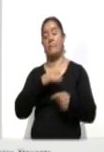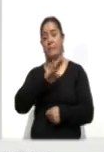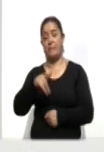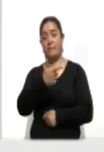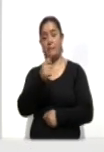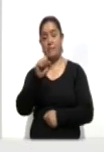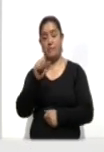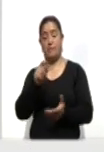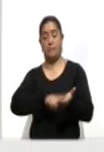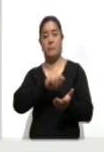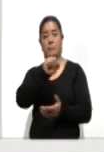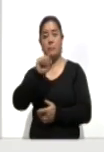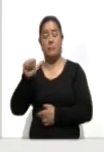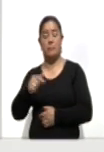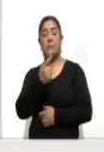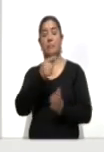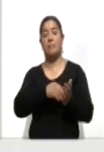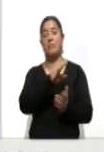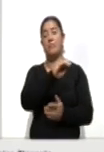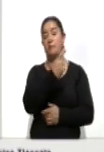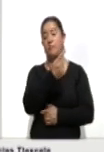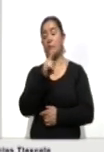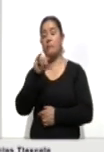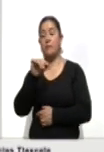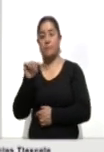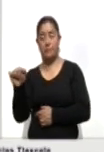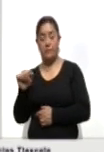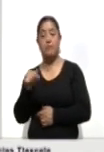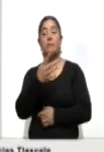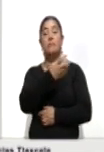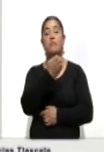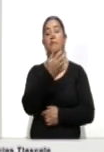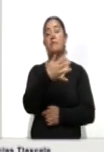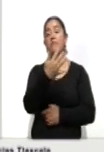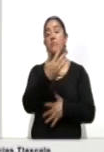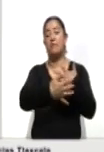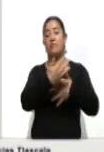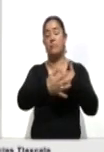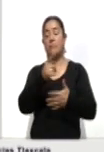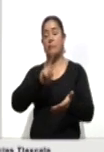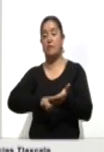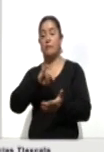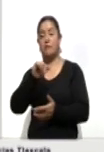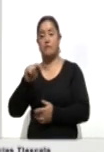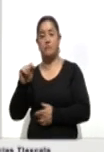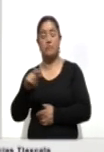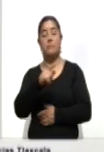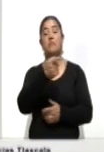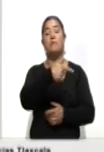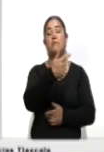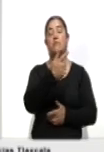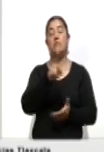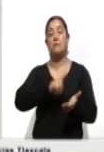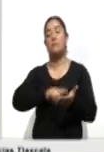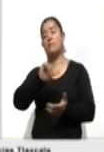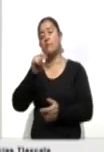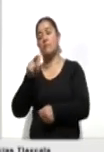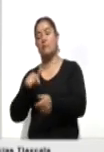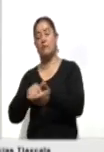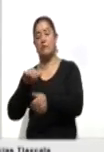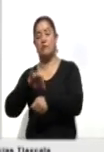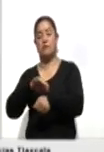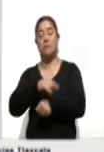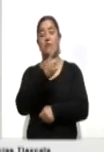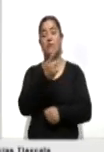contabilizado en la CESA, 1.091 en el IMSS, 415 en el ISTE, 12 en otras instituciones, 1 en domicilio